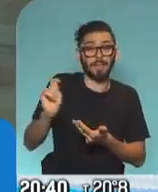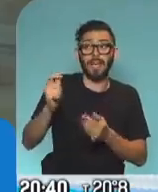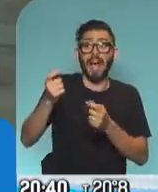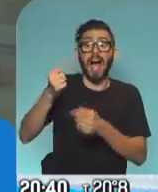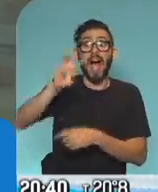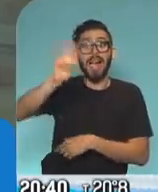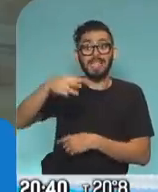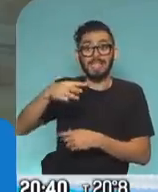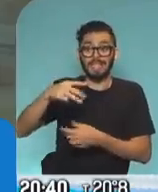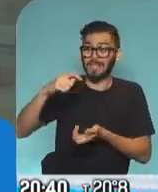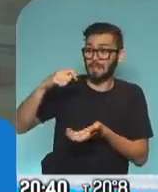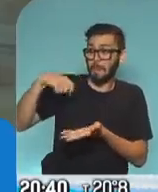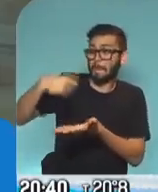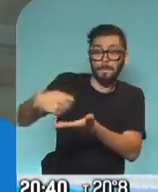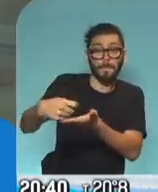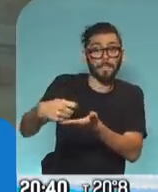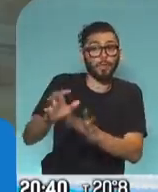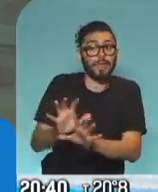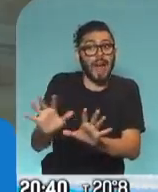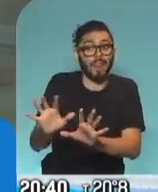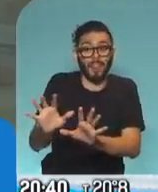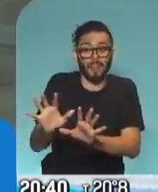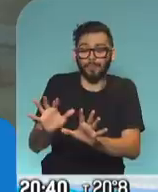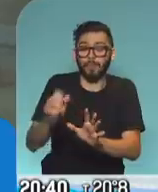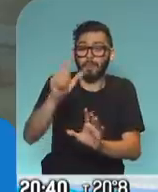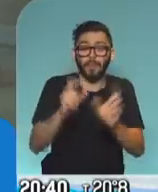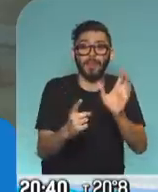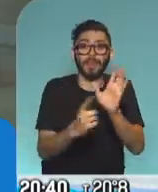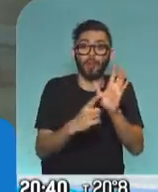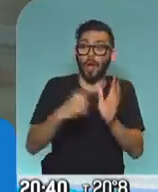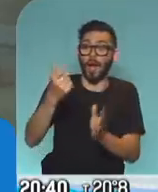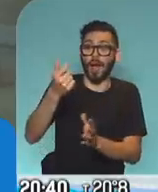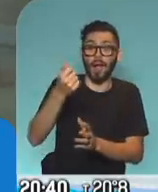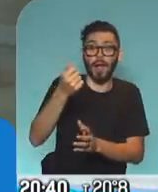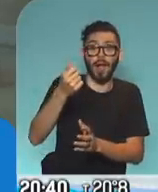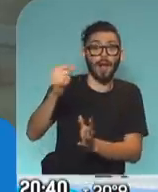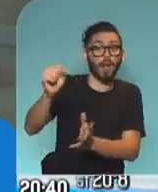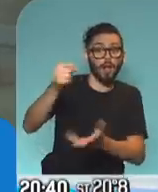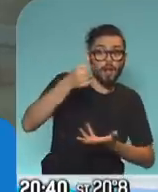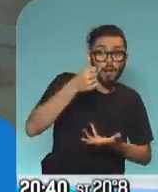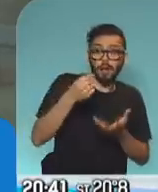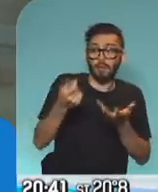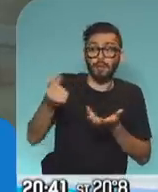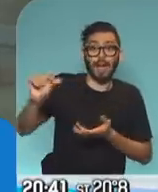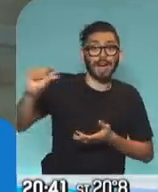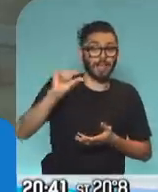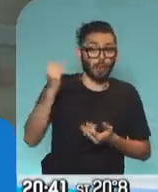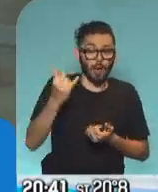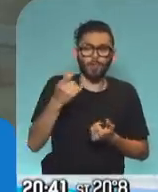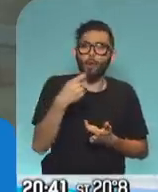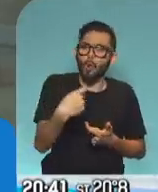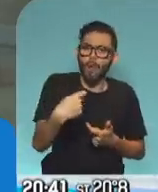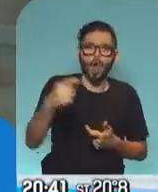ANSES, pensá que más del 90% de las titulares de Asignación Universal tienen crédito ANSES y más del 50% de los jubilados y